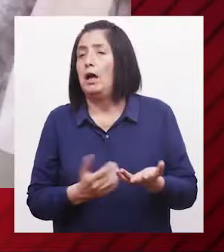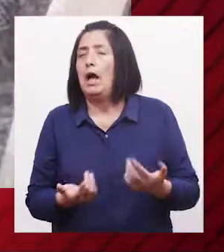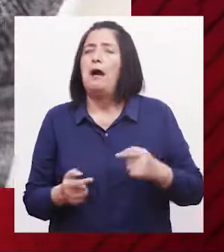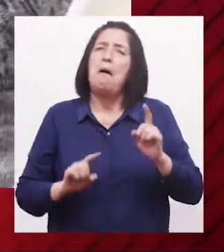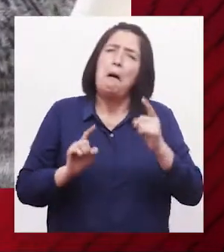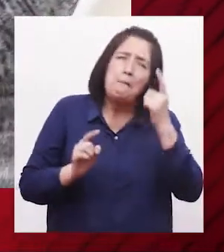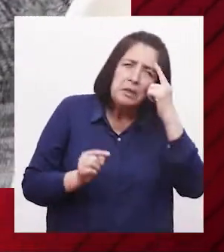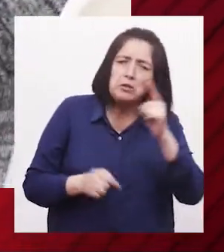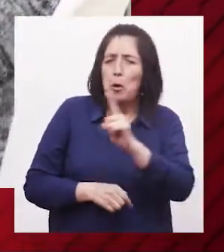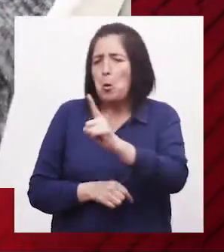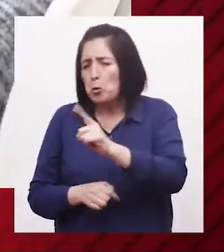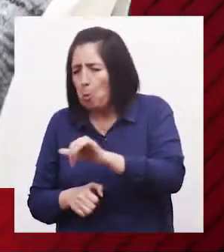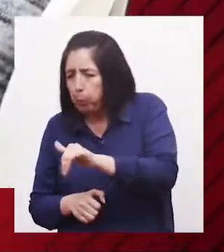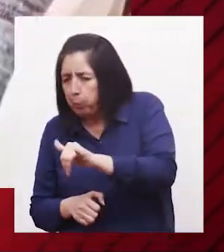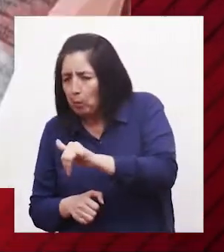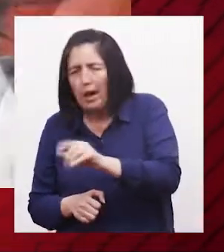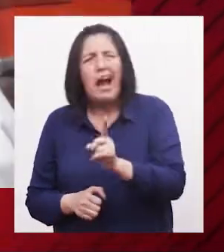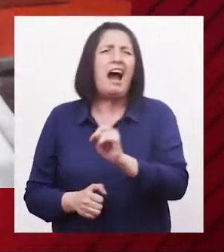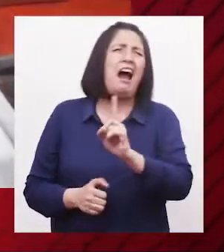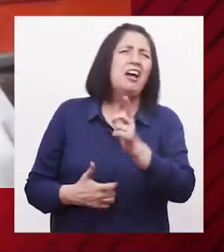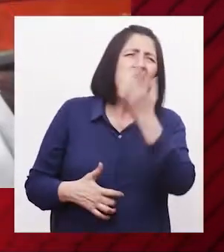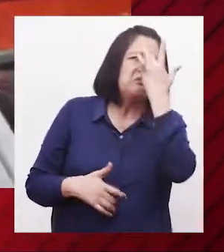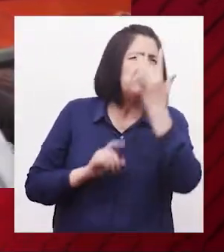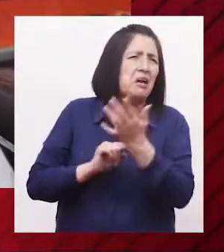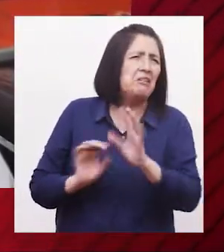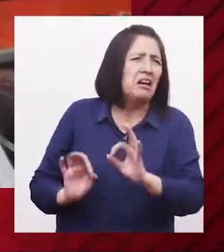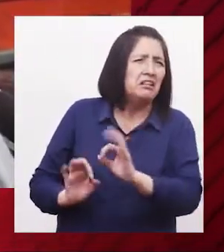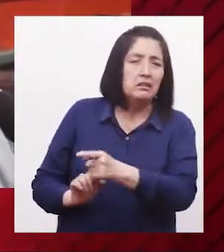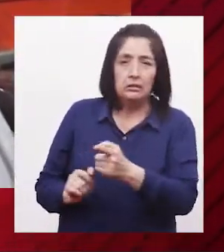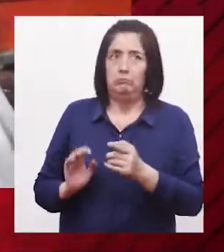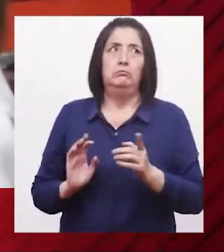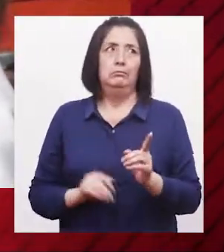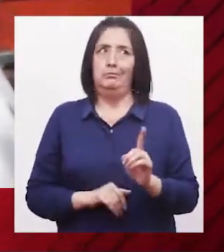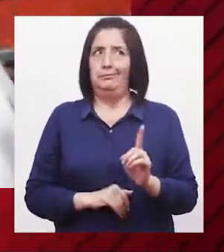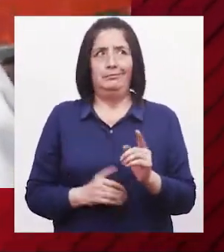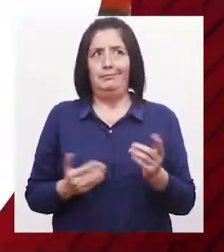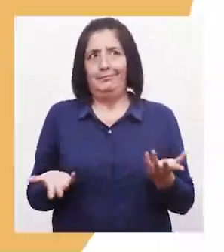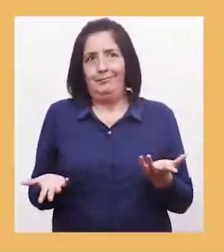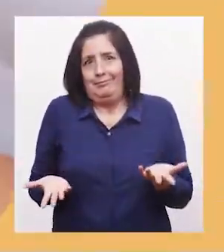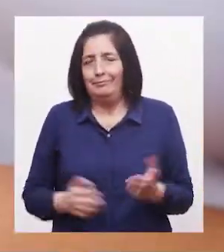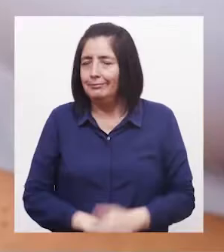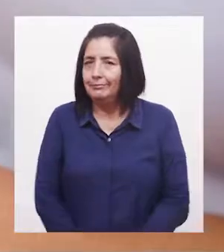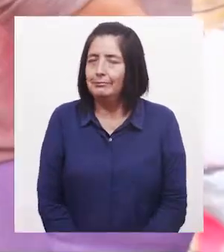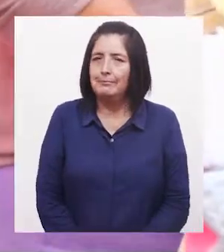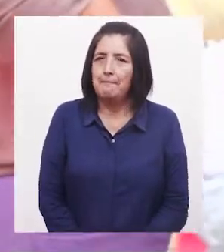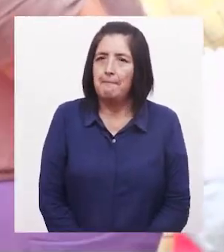piensa que porque un niño está gordito No tiene anemia o no tiene enfermedades Y no necesariamente es así